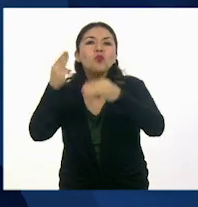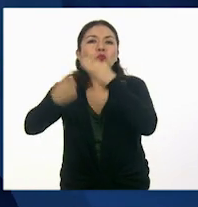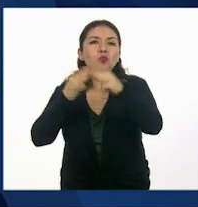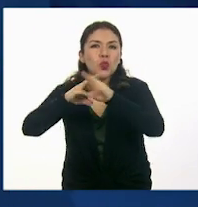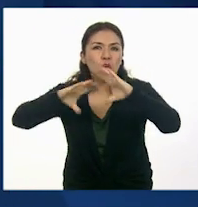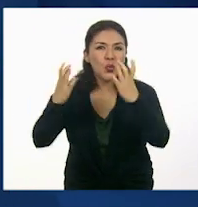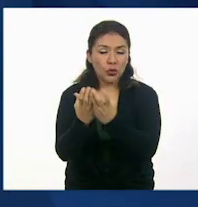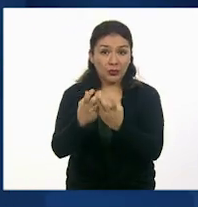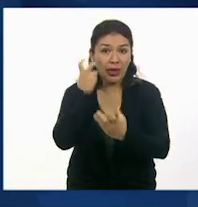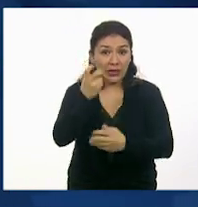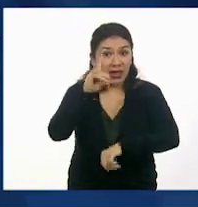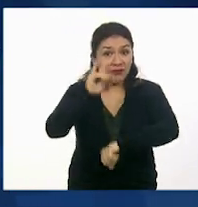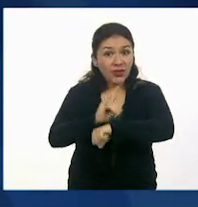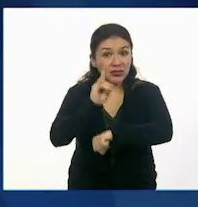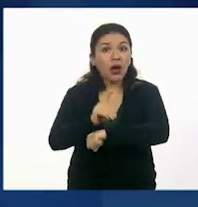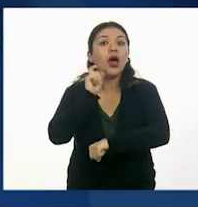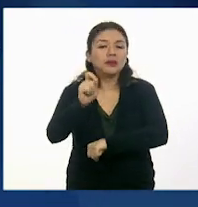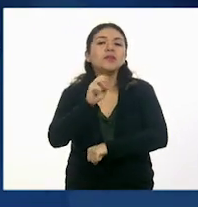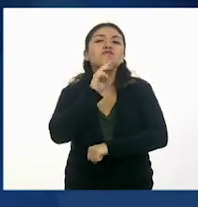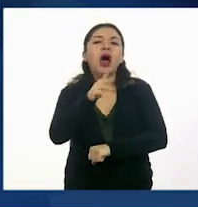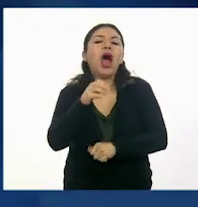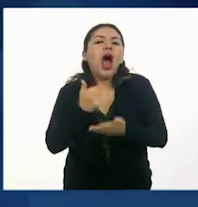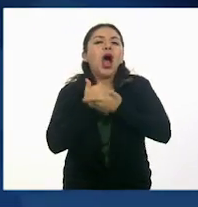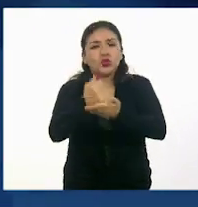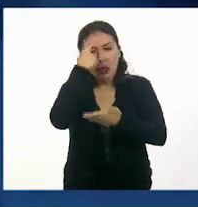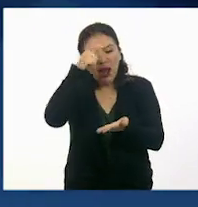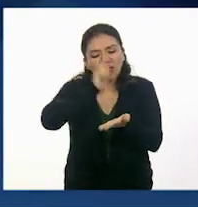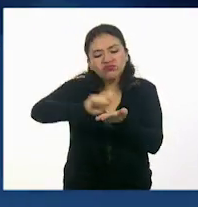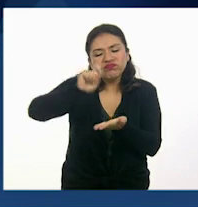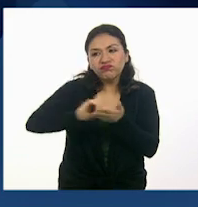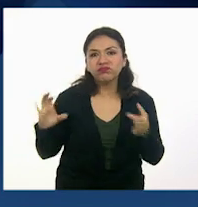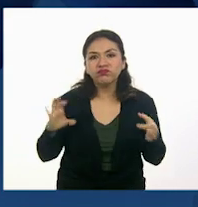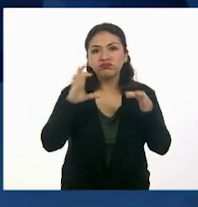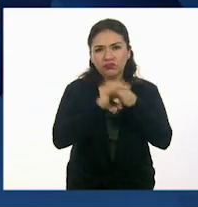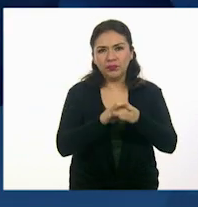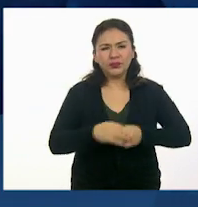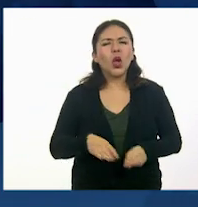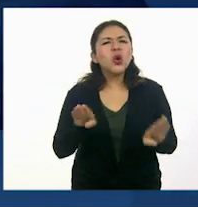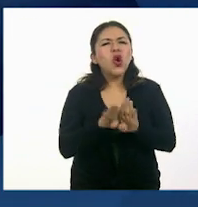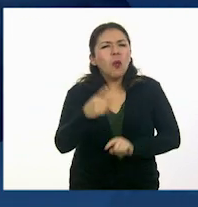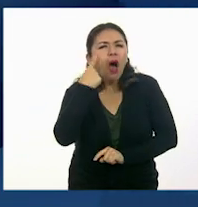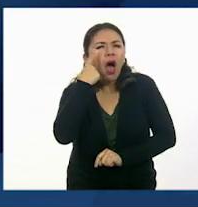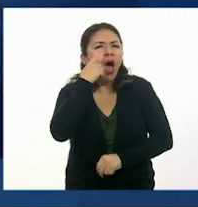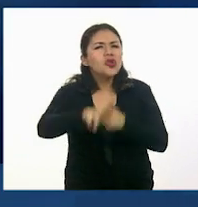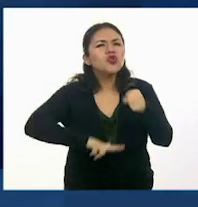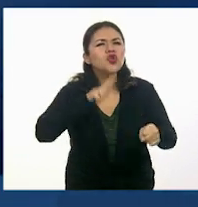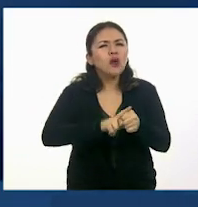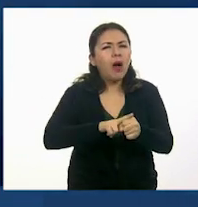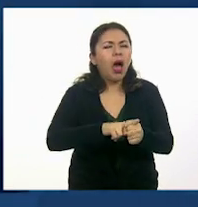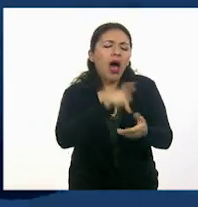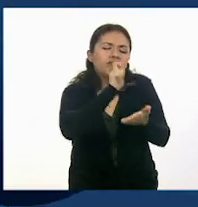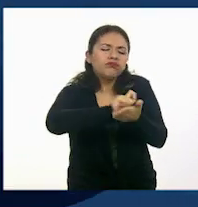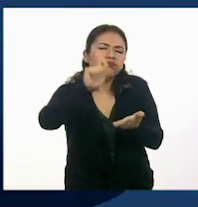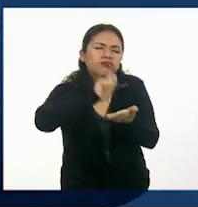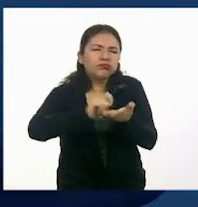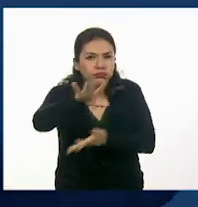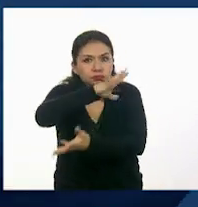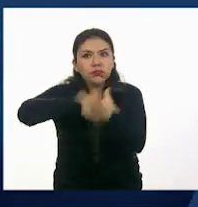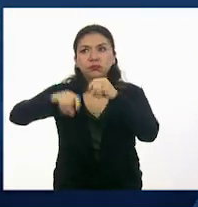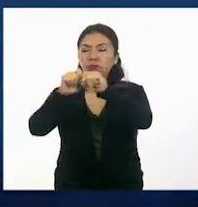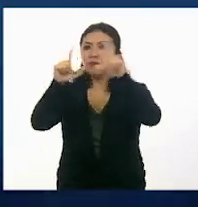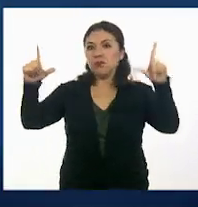La ficción es la mejor aliada de la literatura. ¿Cómo utilizar las situaciones cotidianas para construir una narrativa escénica?